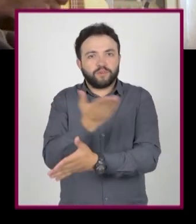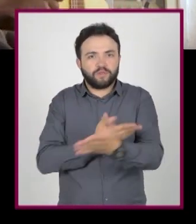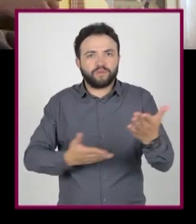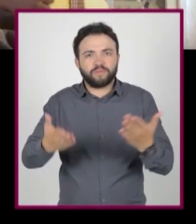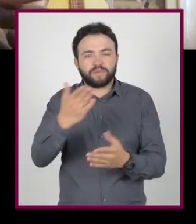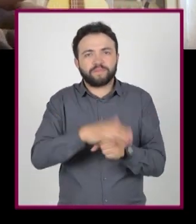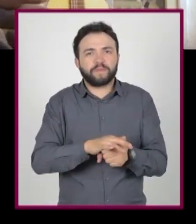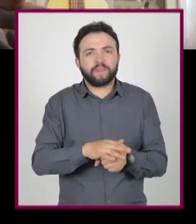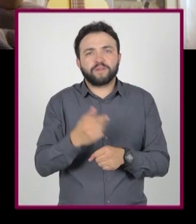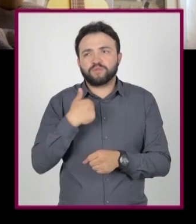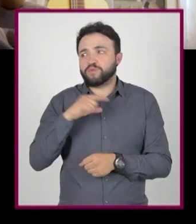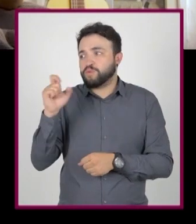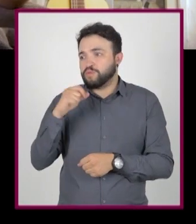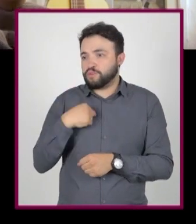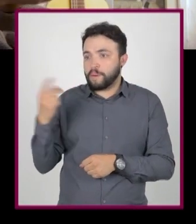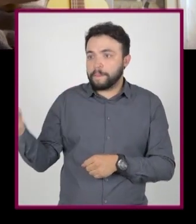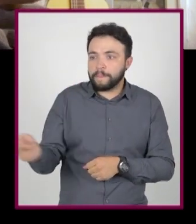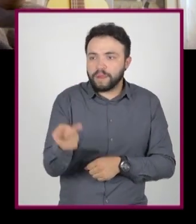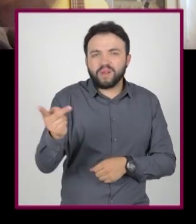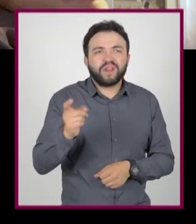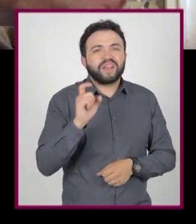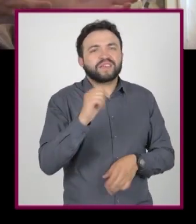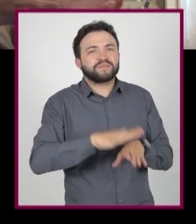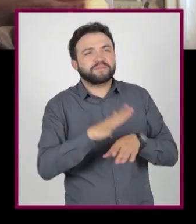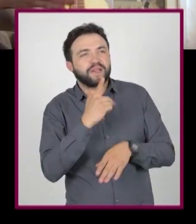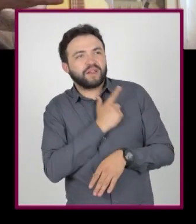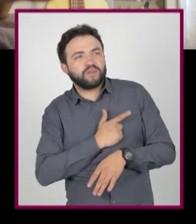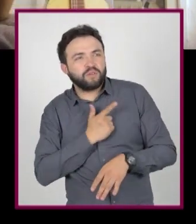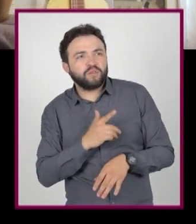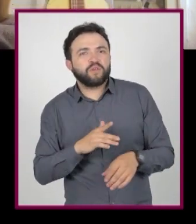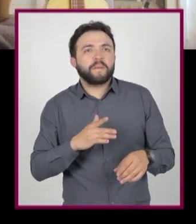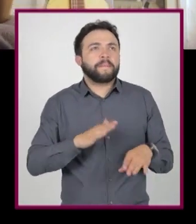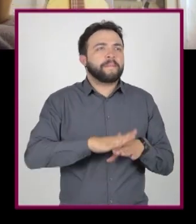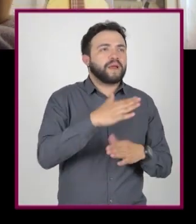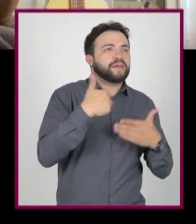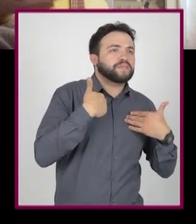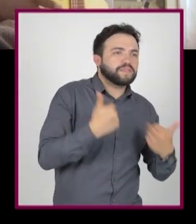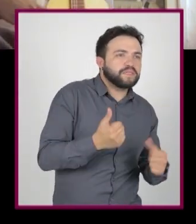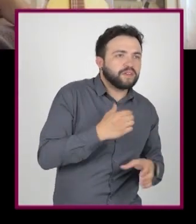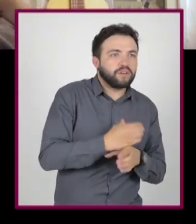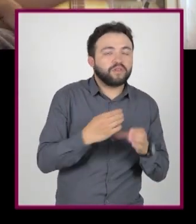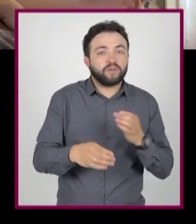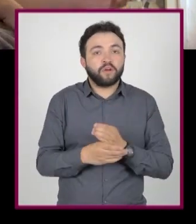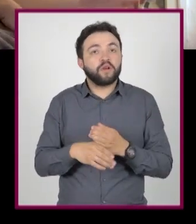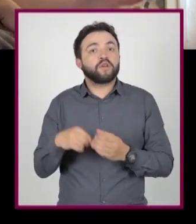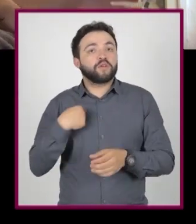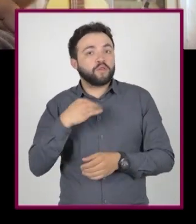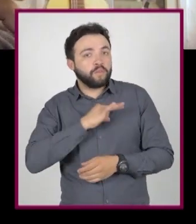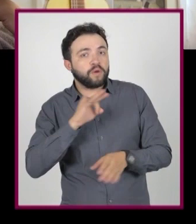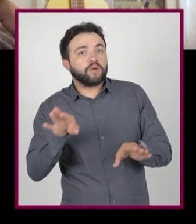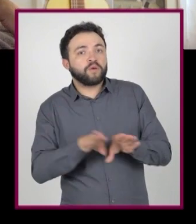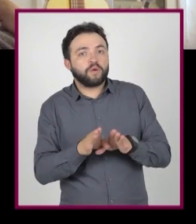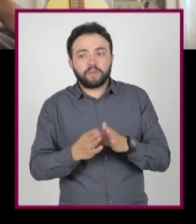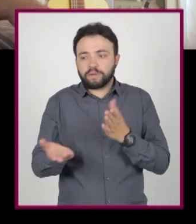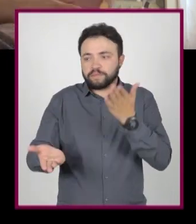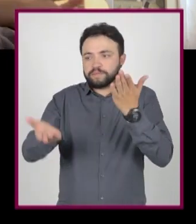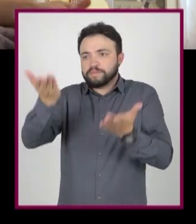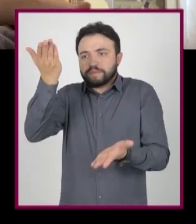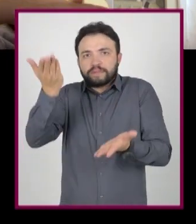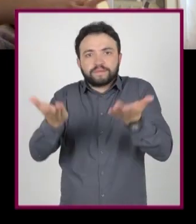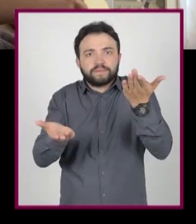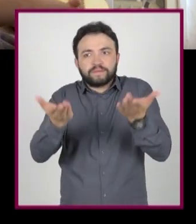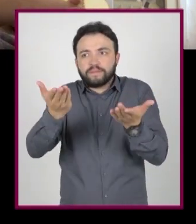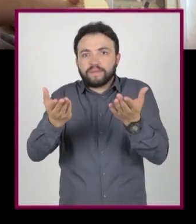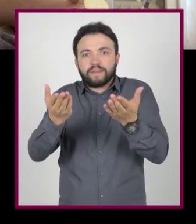y los demás qué es lo que más les gustó o lo que menos entendieron, me ayuda a comparar la información que tengo con la de ellas o ellos.